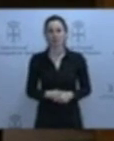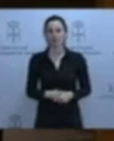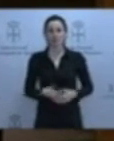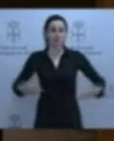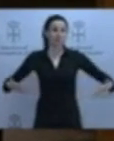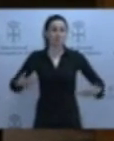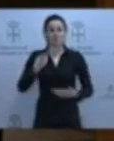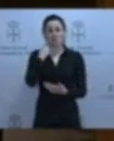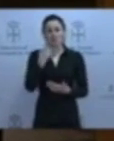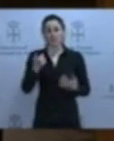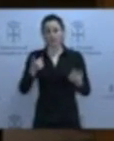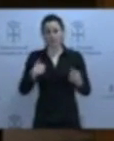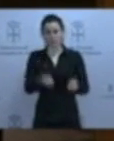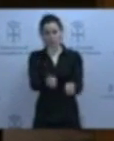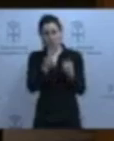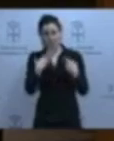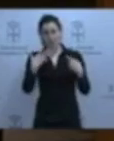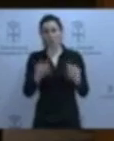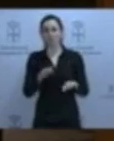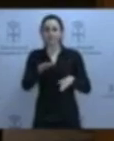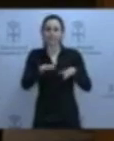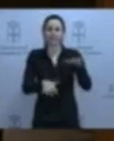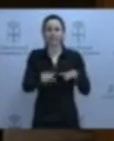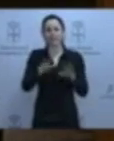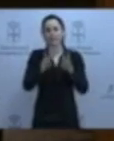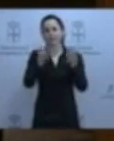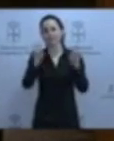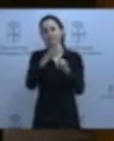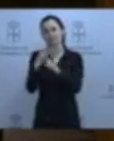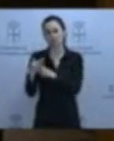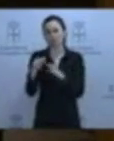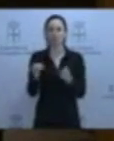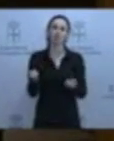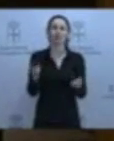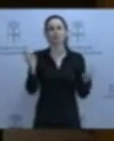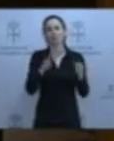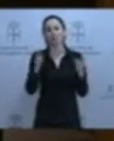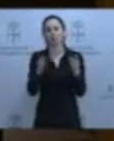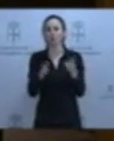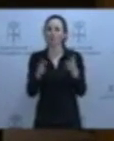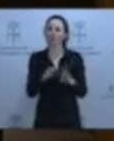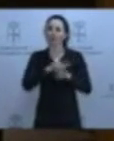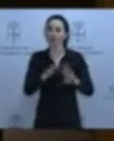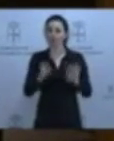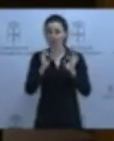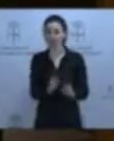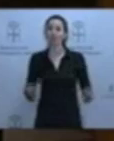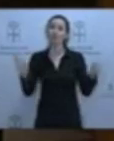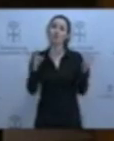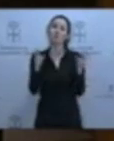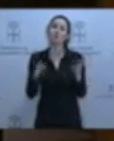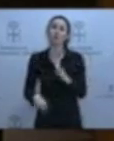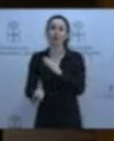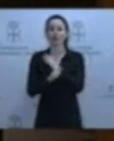Mire, Jonas ha hablado de los equilibrios en este tipo de situaciones. Una y otra vez, cuando se repite el mismo dilema, los actores repiten exactamente la misma